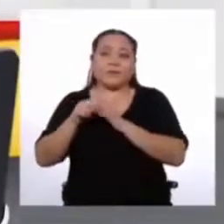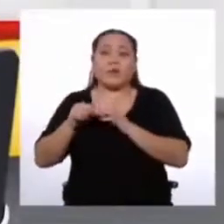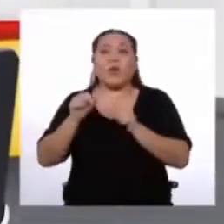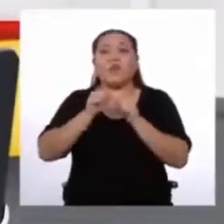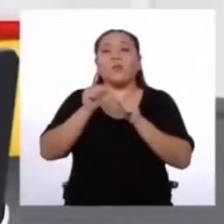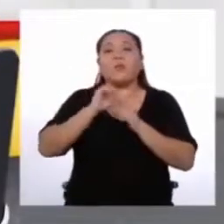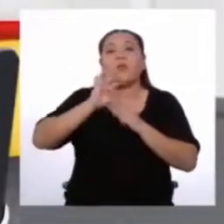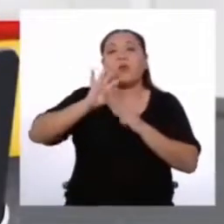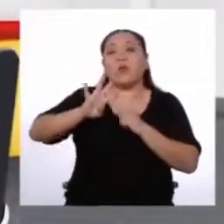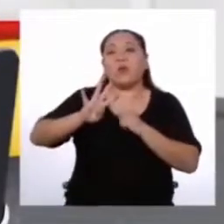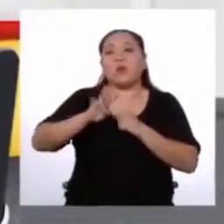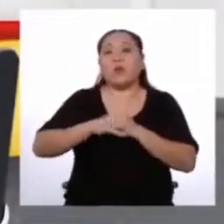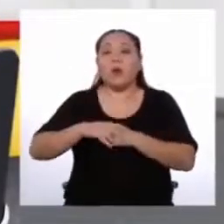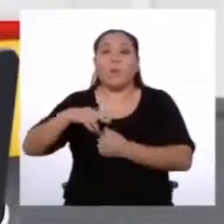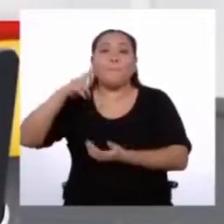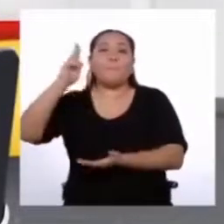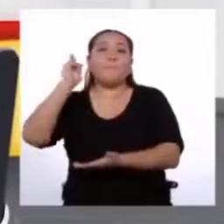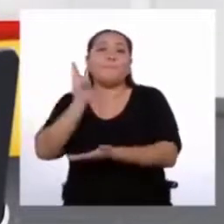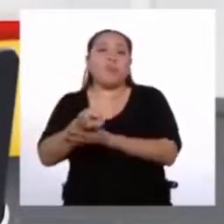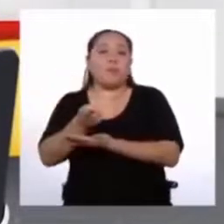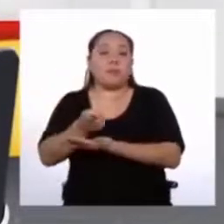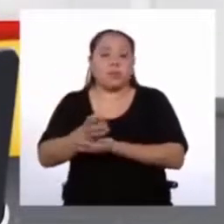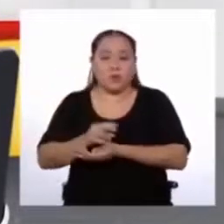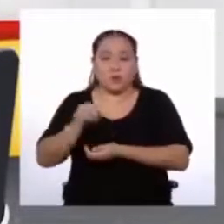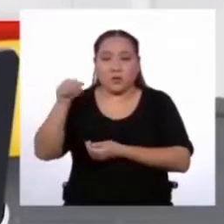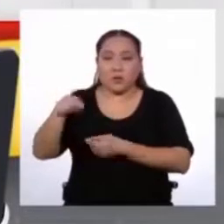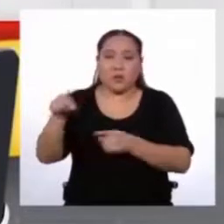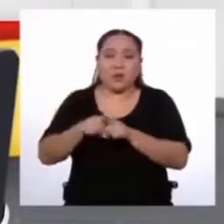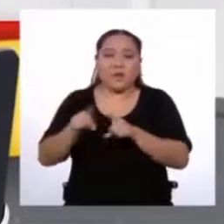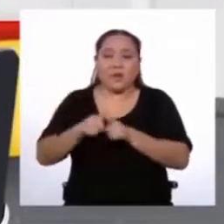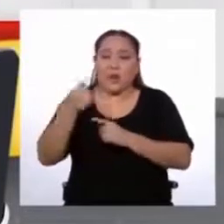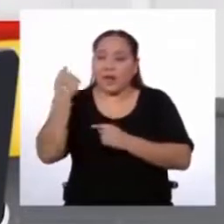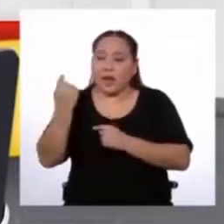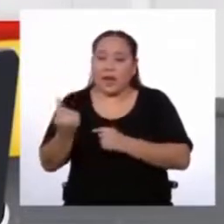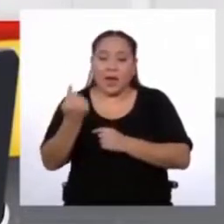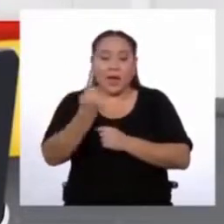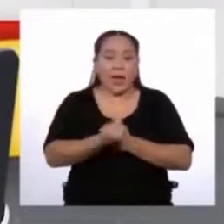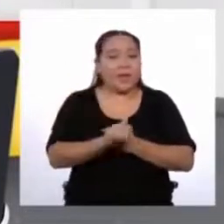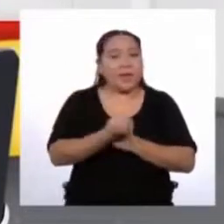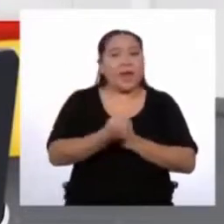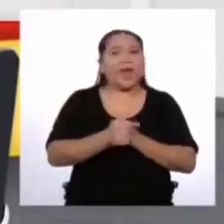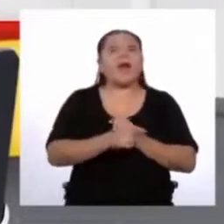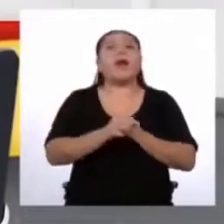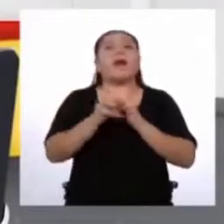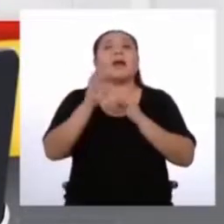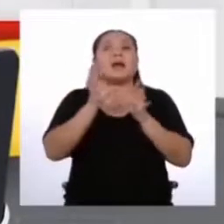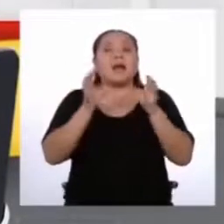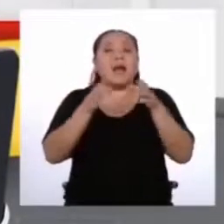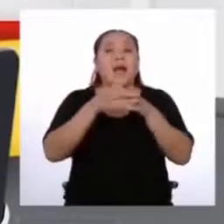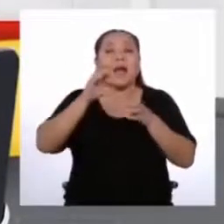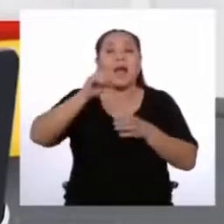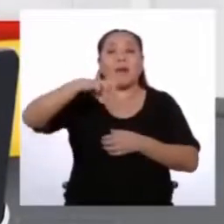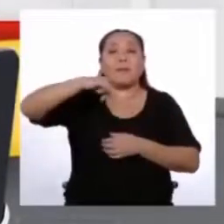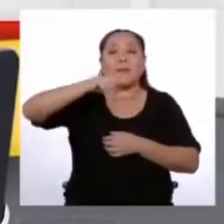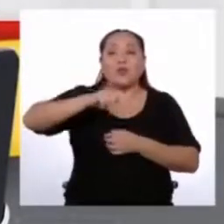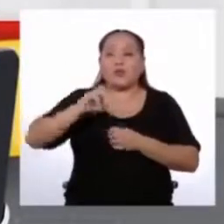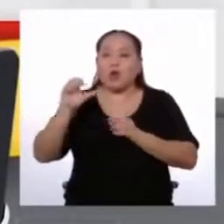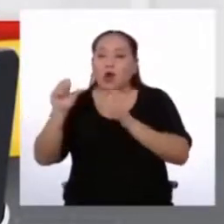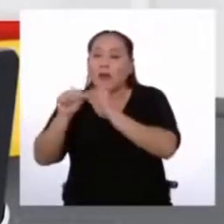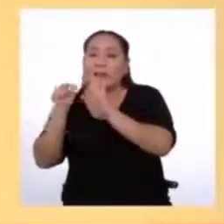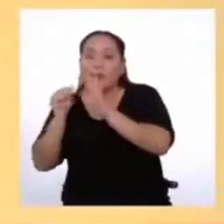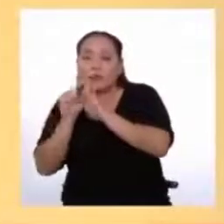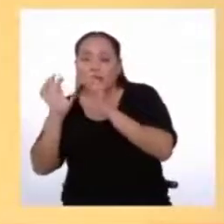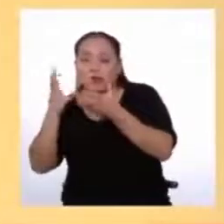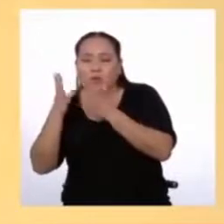4 es Prohibiciones Y también cada capítulo agrupa artículos de contenido muy parecidos